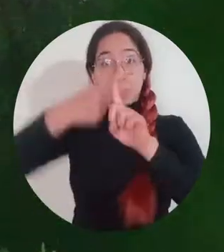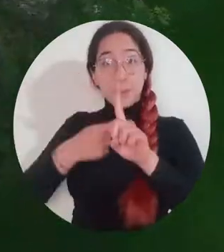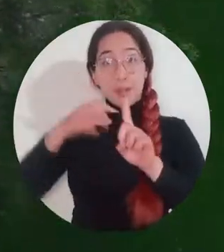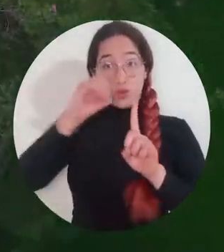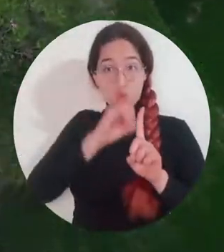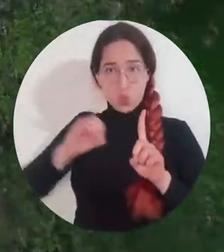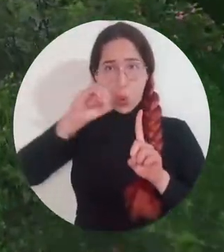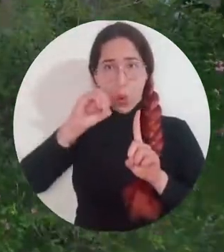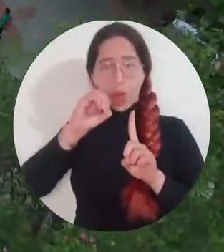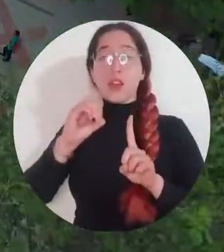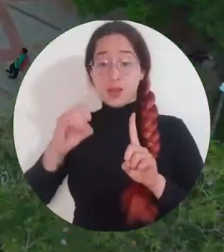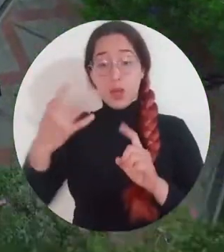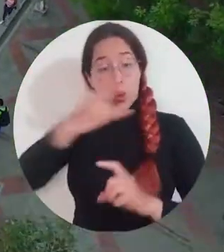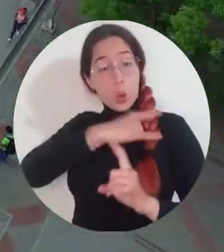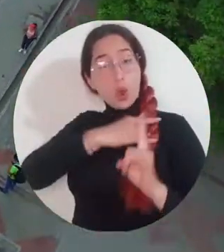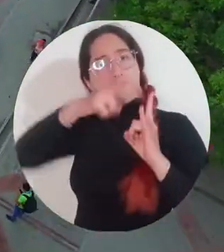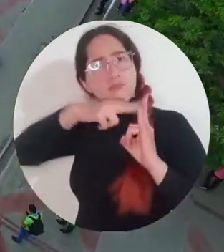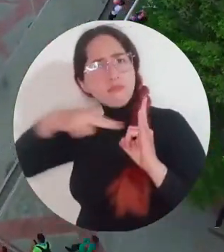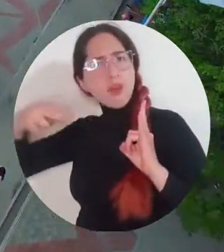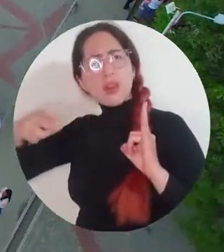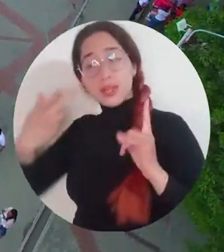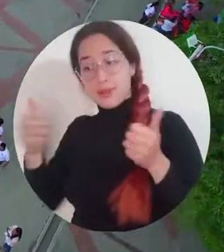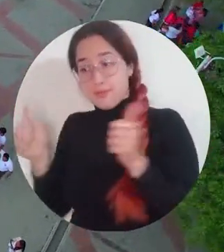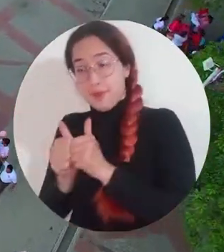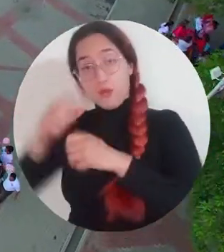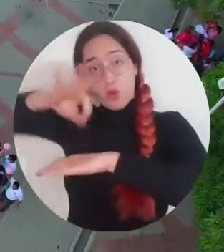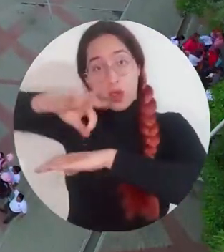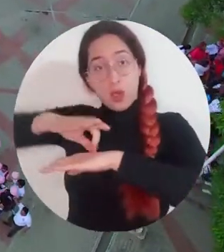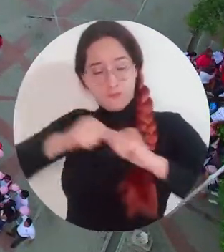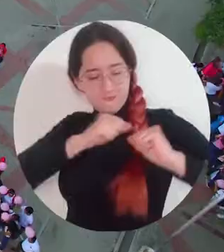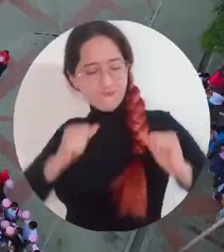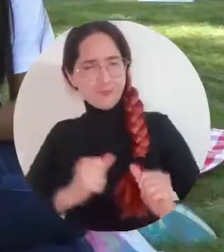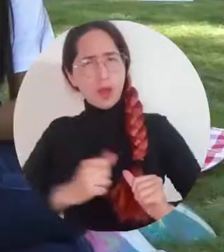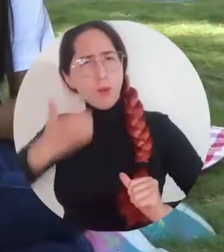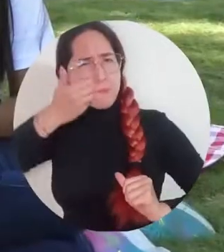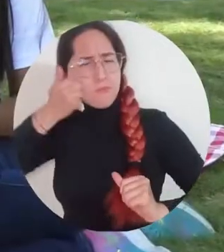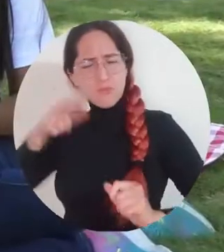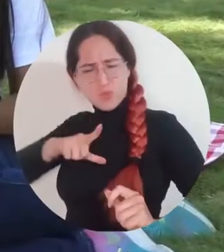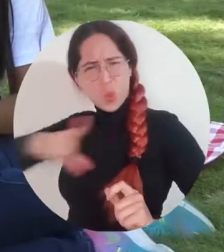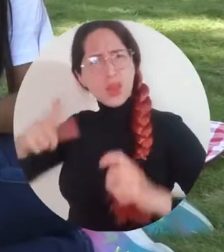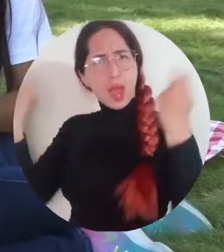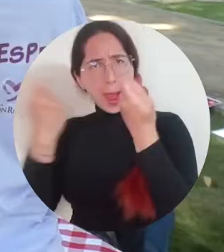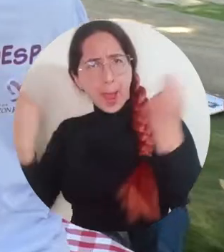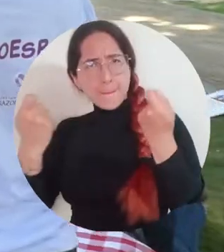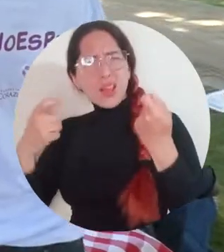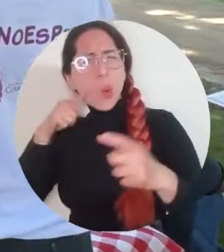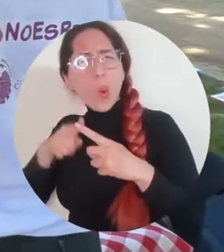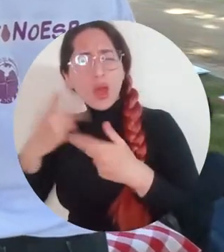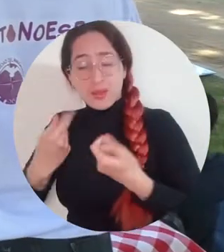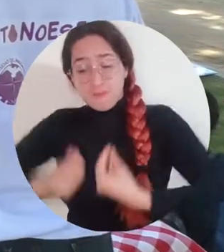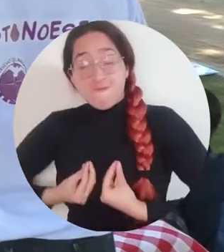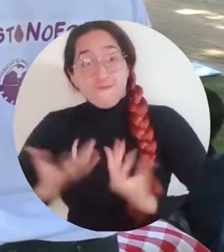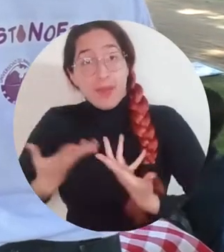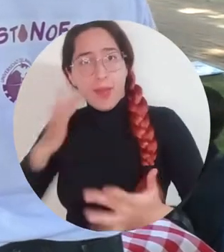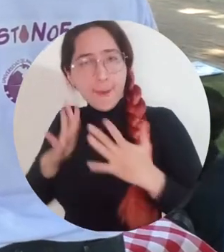Durante todo el mes de octubre, la Universidad del Magdalena y la Fundación Corazón Rosa liderarán la campaña Vivas para Vivir,